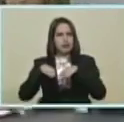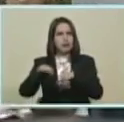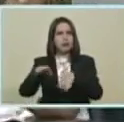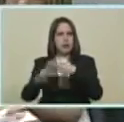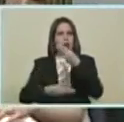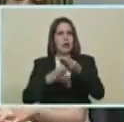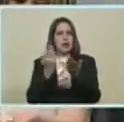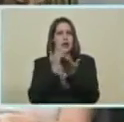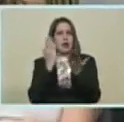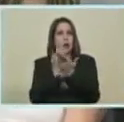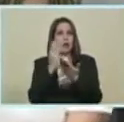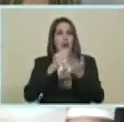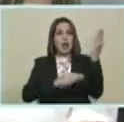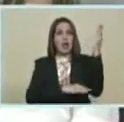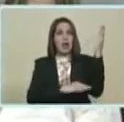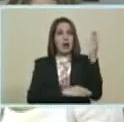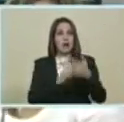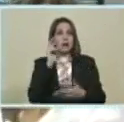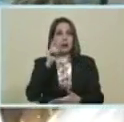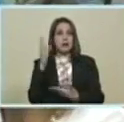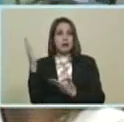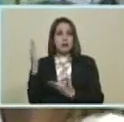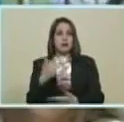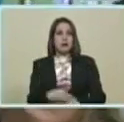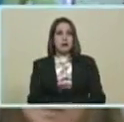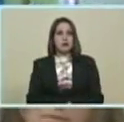Escuela El Samán Estado Lara Adelante